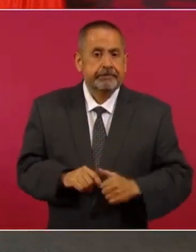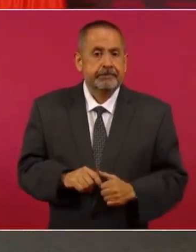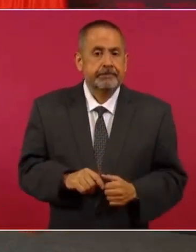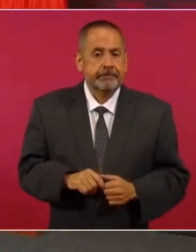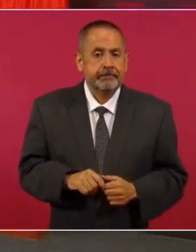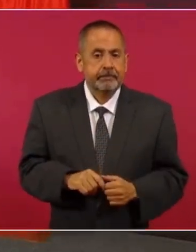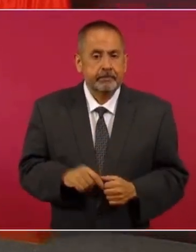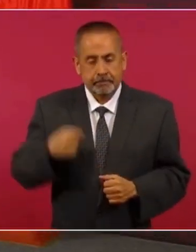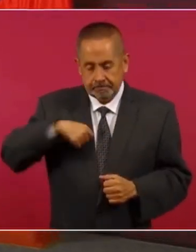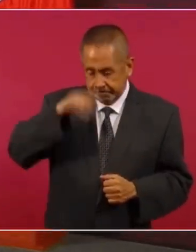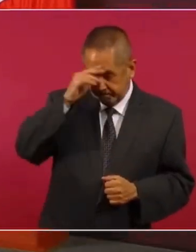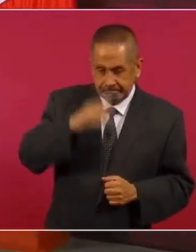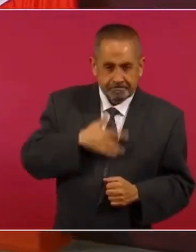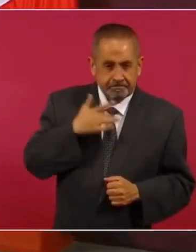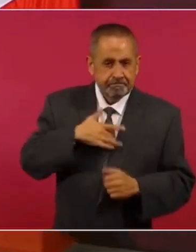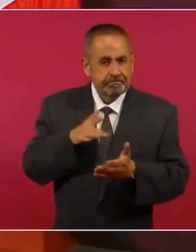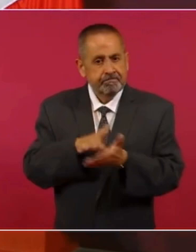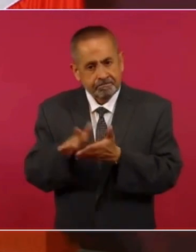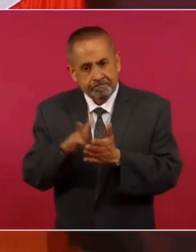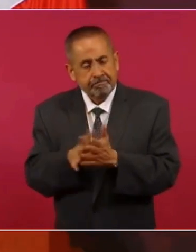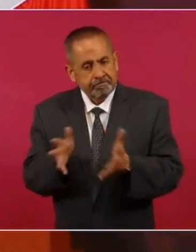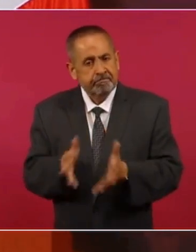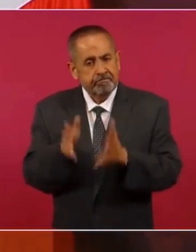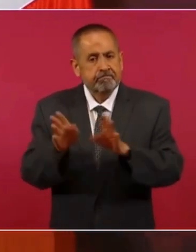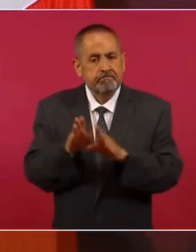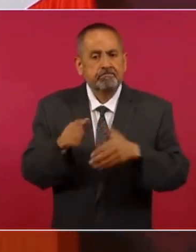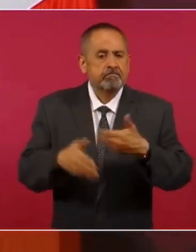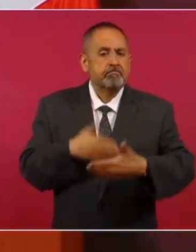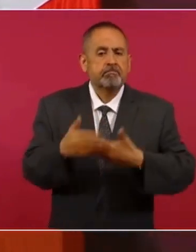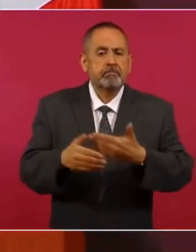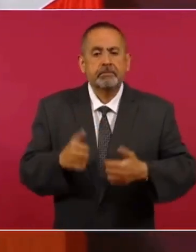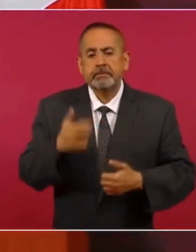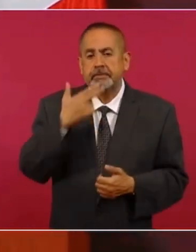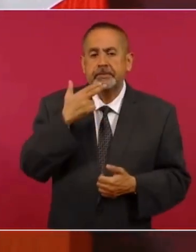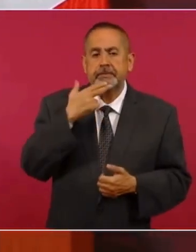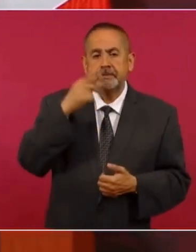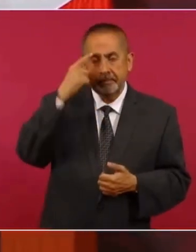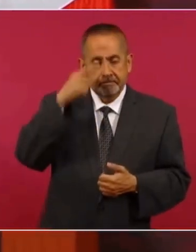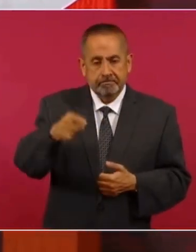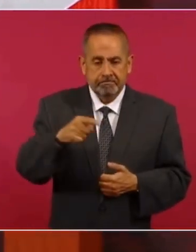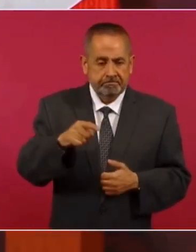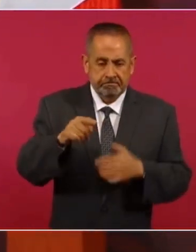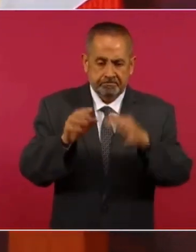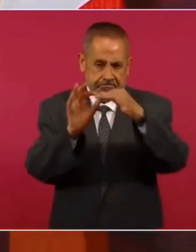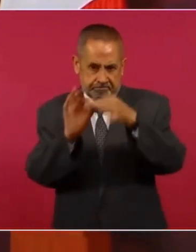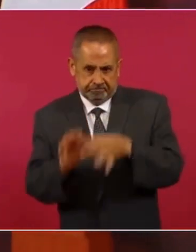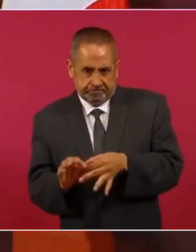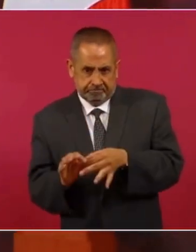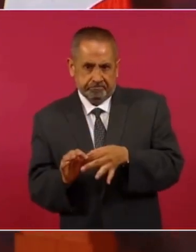impulsando este proyecto que va a permitir una comunicación